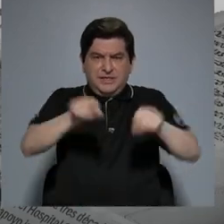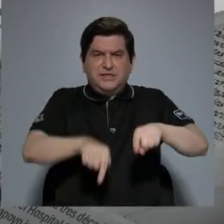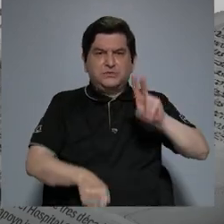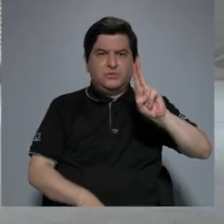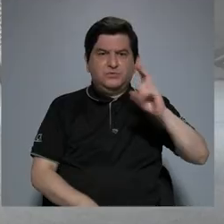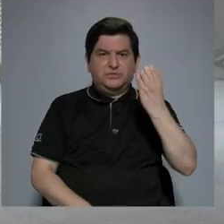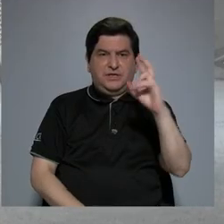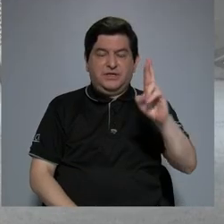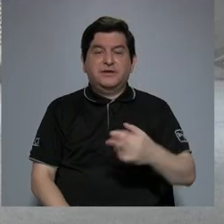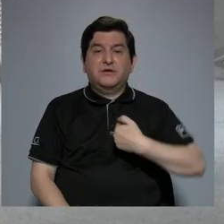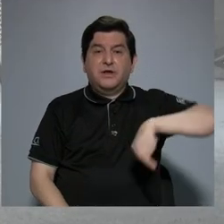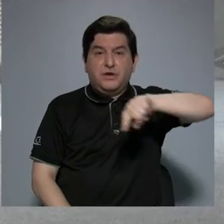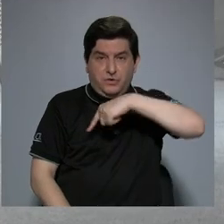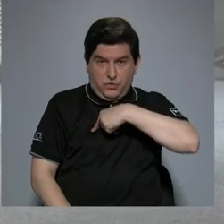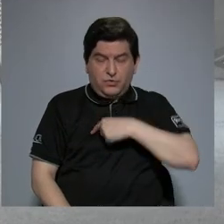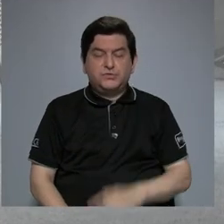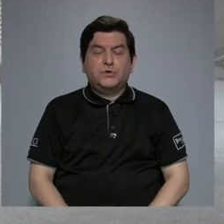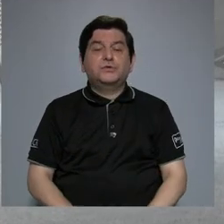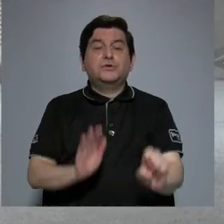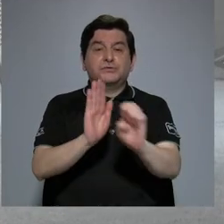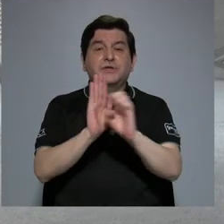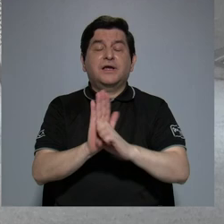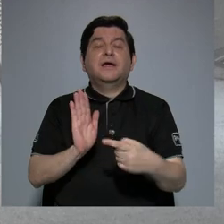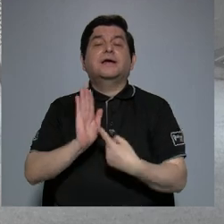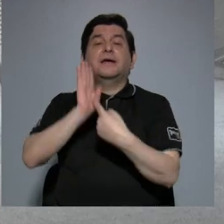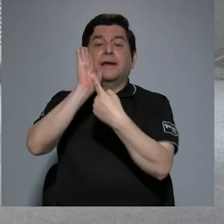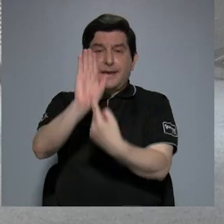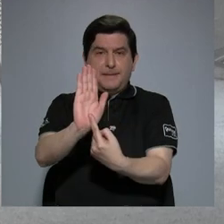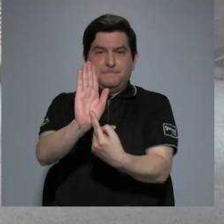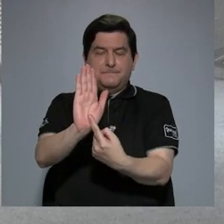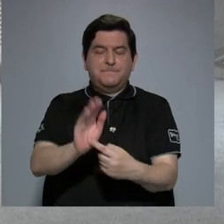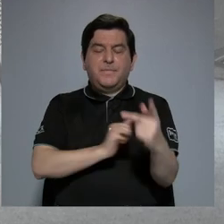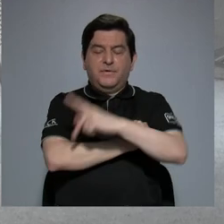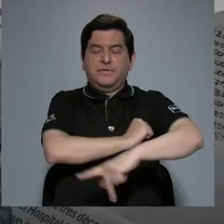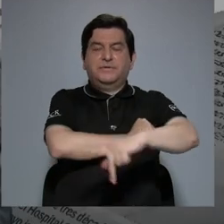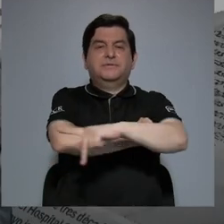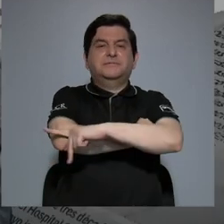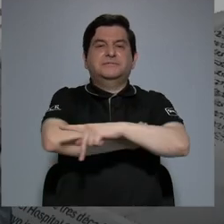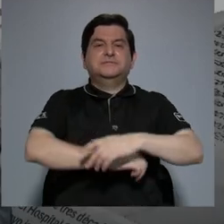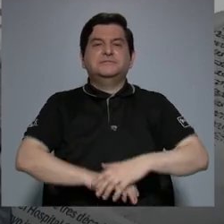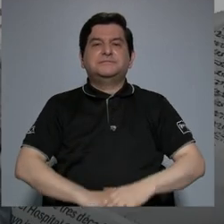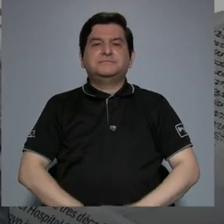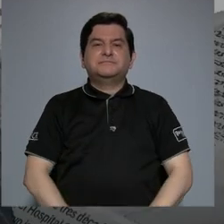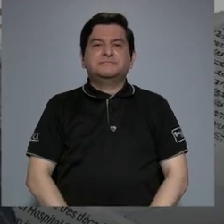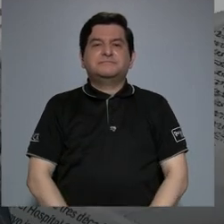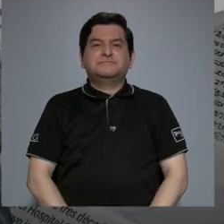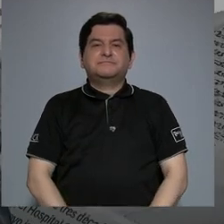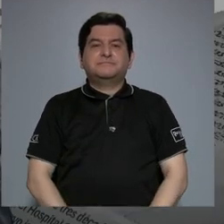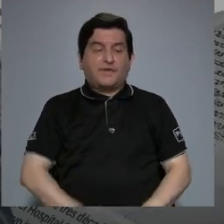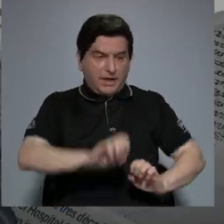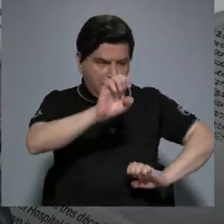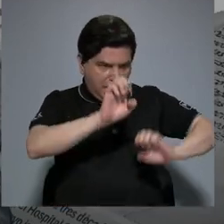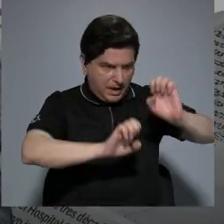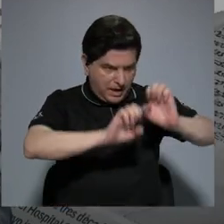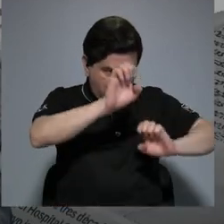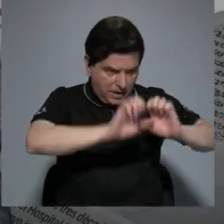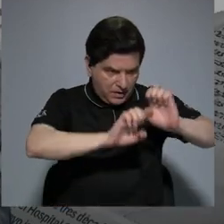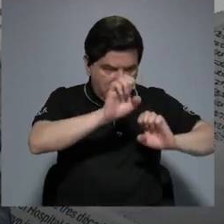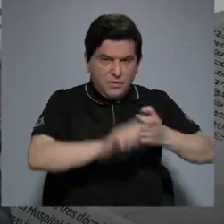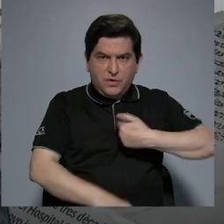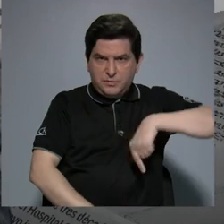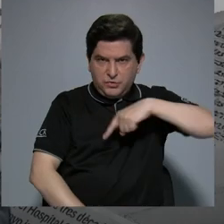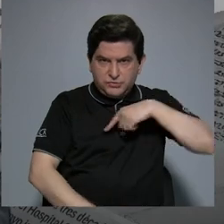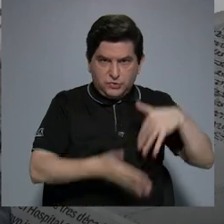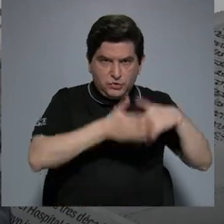creo que estamos dando un ejemplo a nivel país de poder evaluar a los